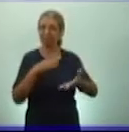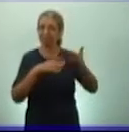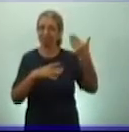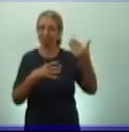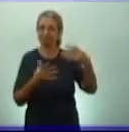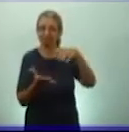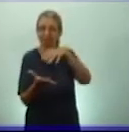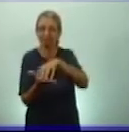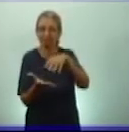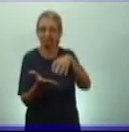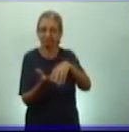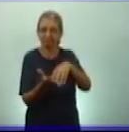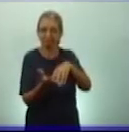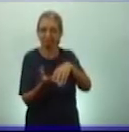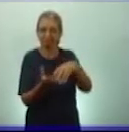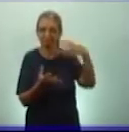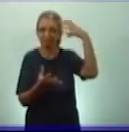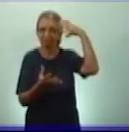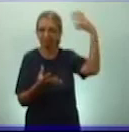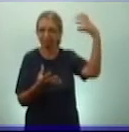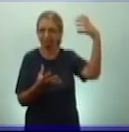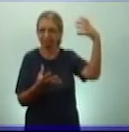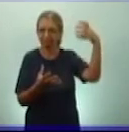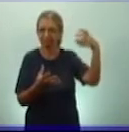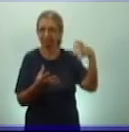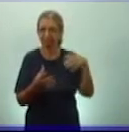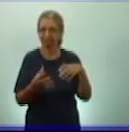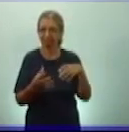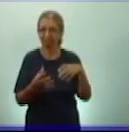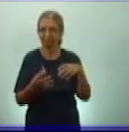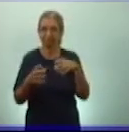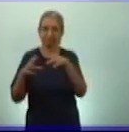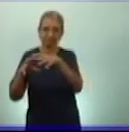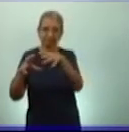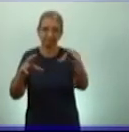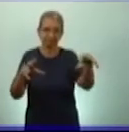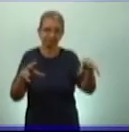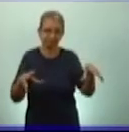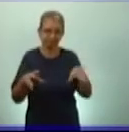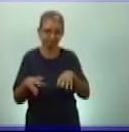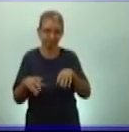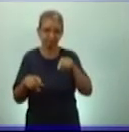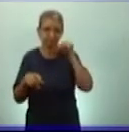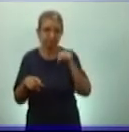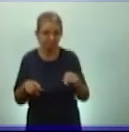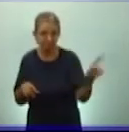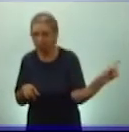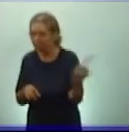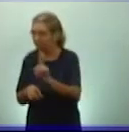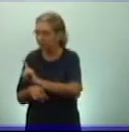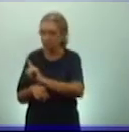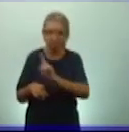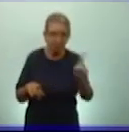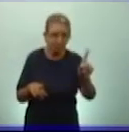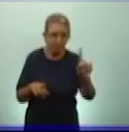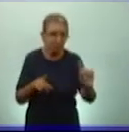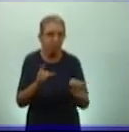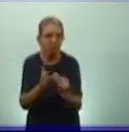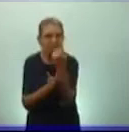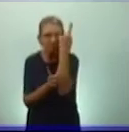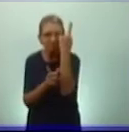anteriores, que el estado tiene una característica y era un estado fragmentado en ciudades-estados. Bueno, los Inca van a tener un estado